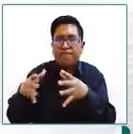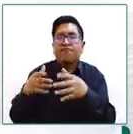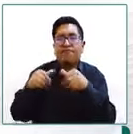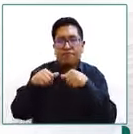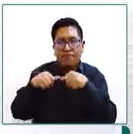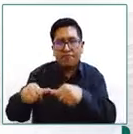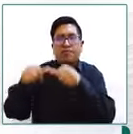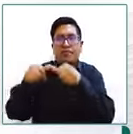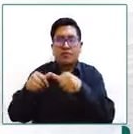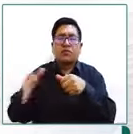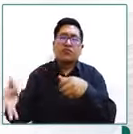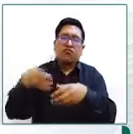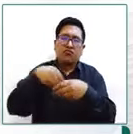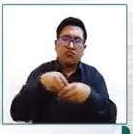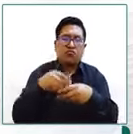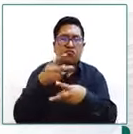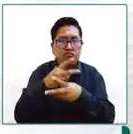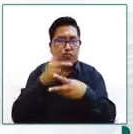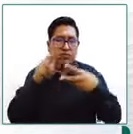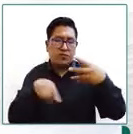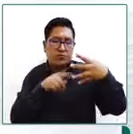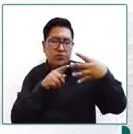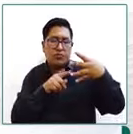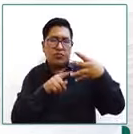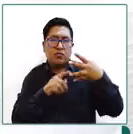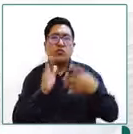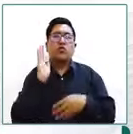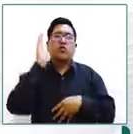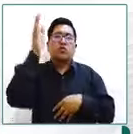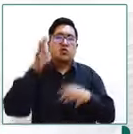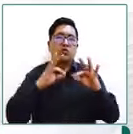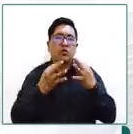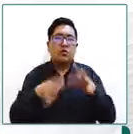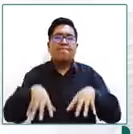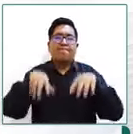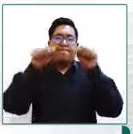y pues finalmente en la reintegración familiar